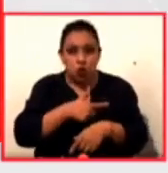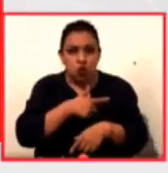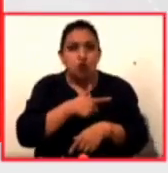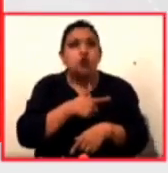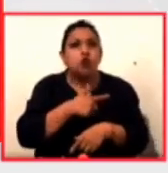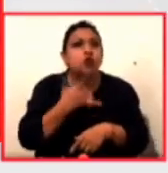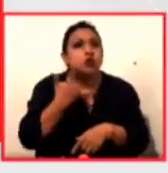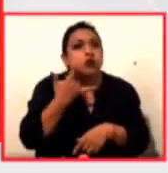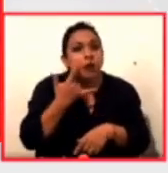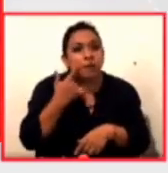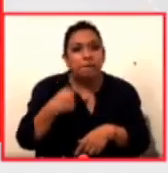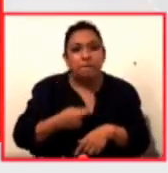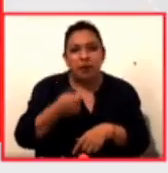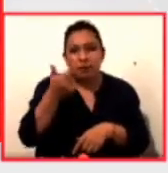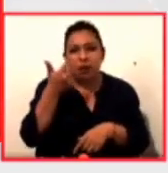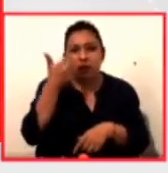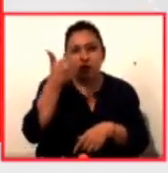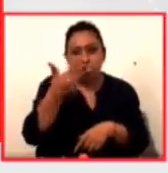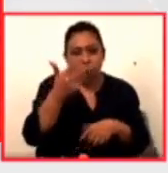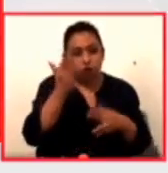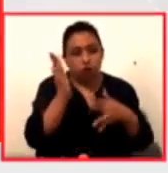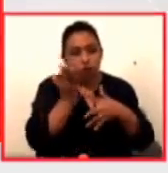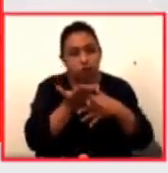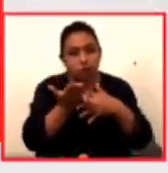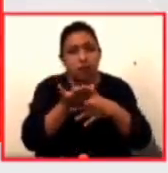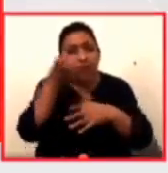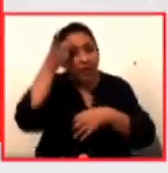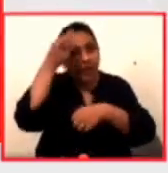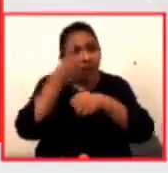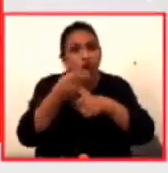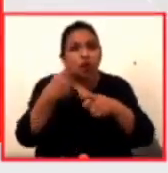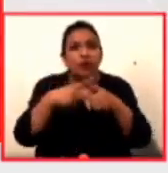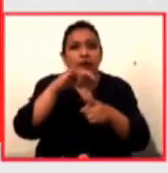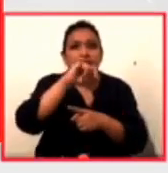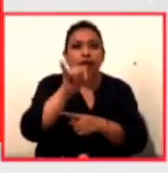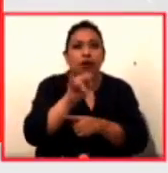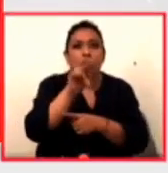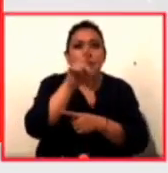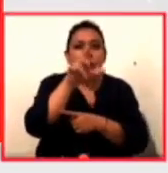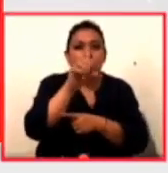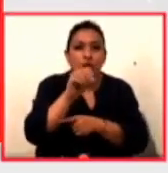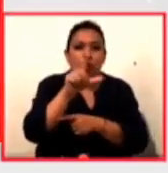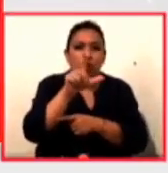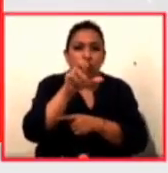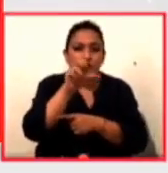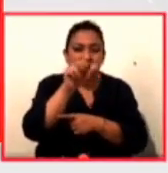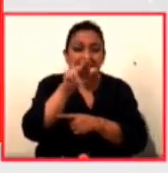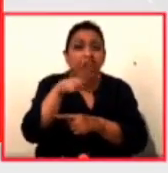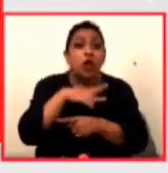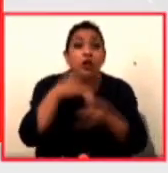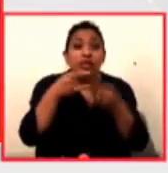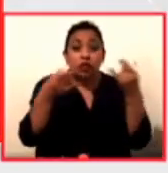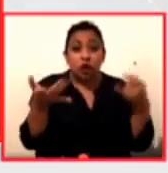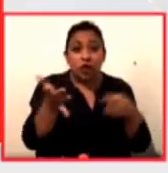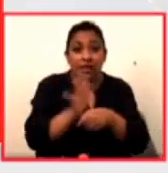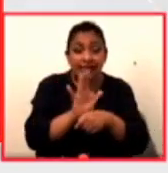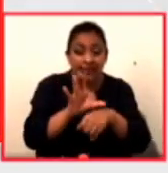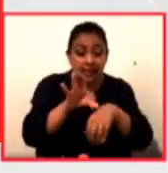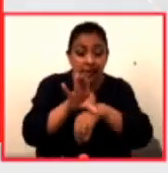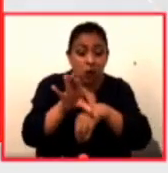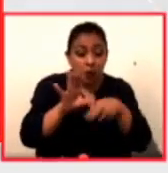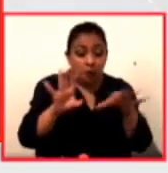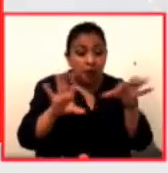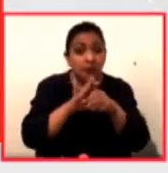Los primeros ocho capítulos los dirige el cineasta Julio Luzardo. Como sucedió en México la historia del cine en Colombia está ligada